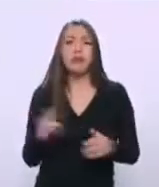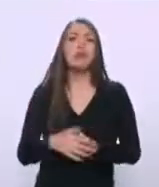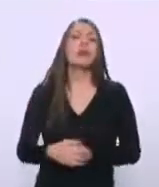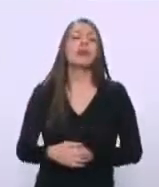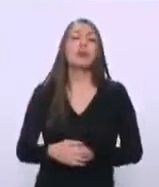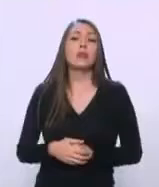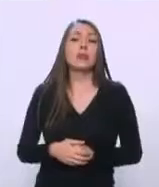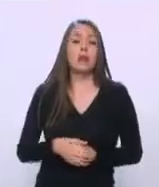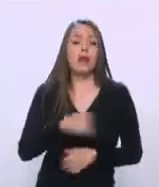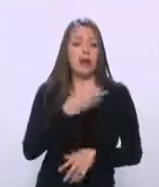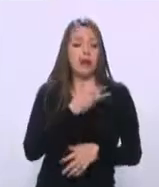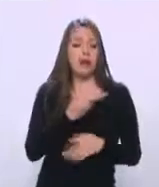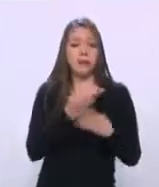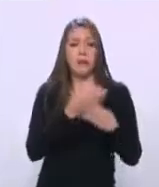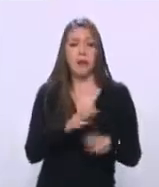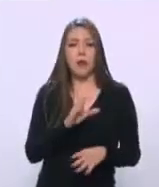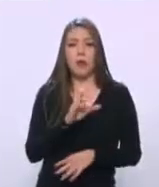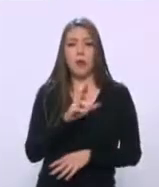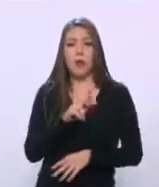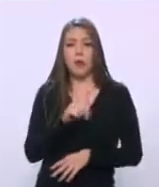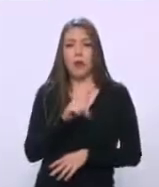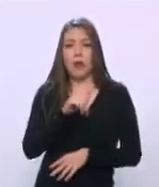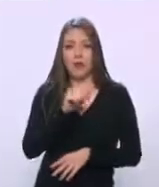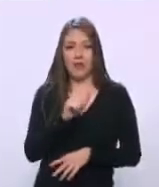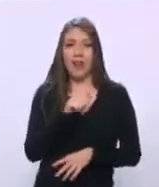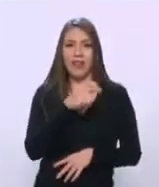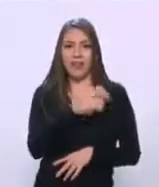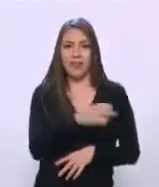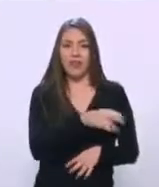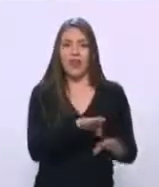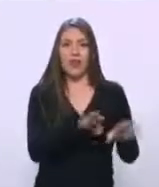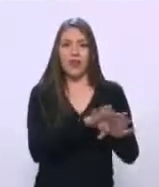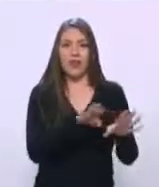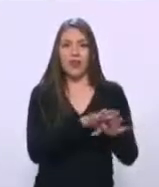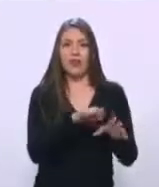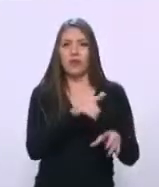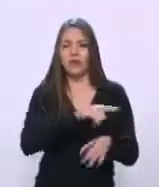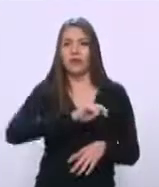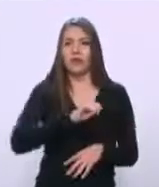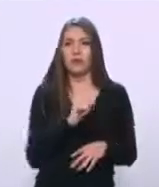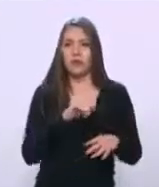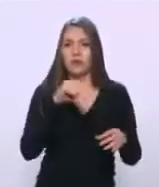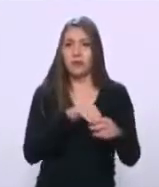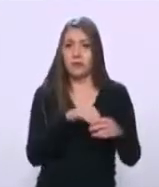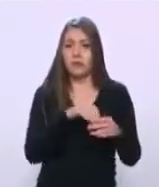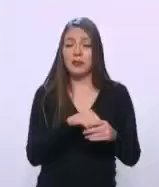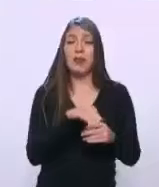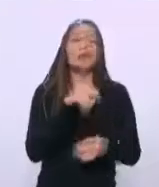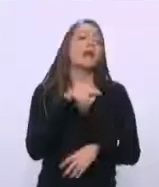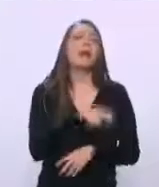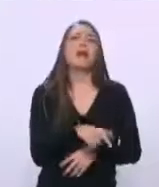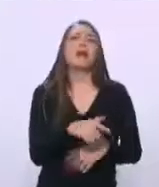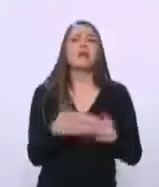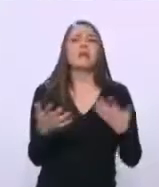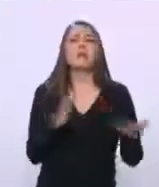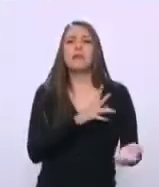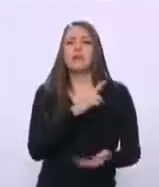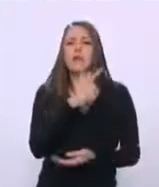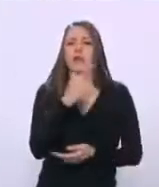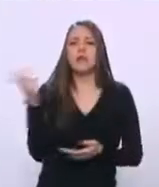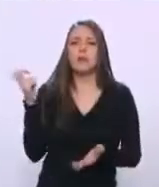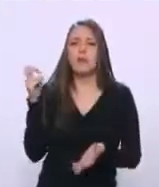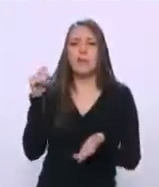de esa partida secreta, por ejemplo, y hablamos de 200 millones que se